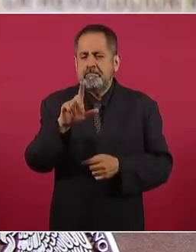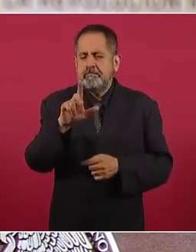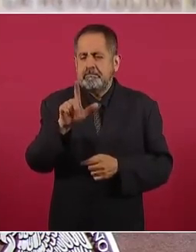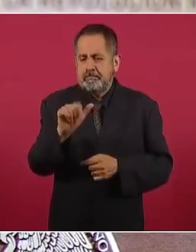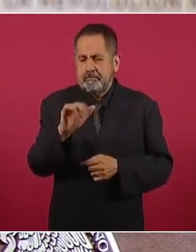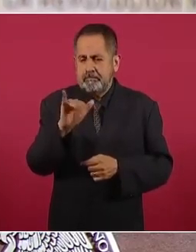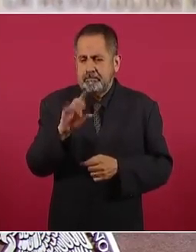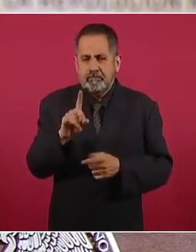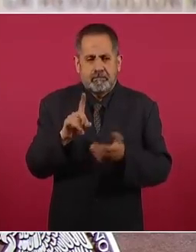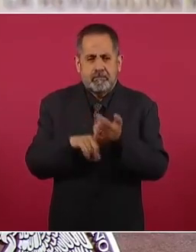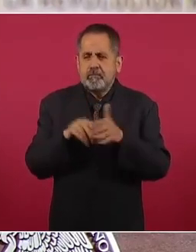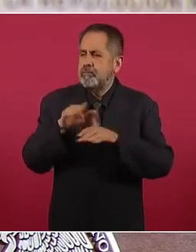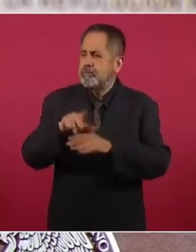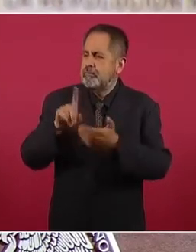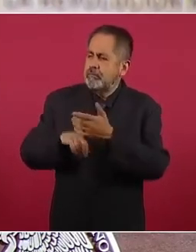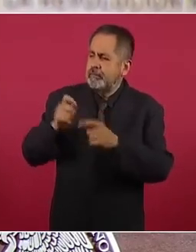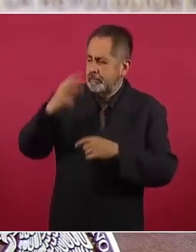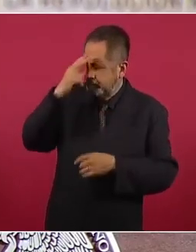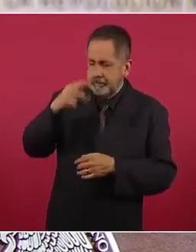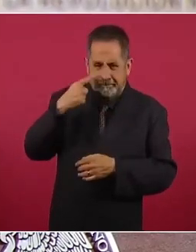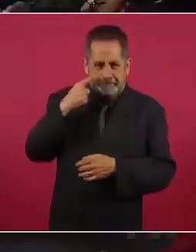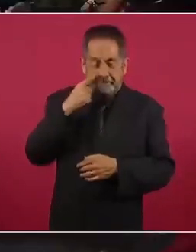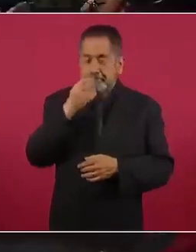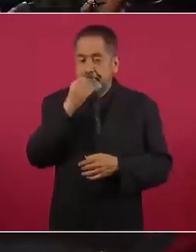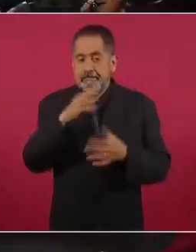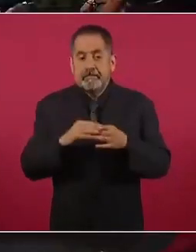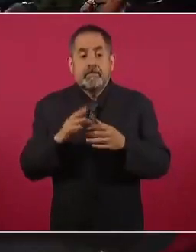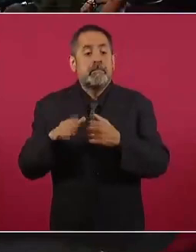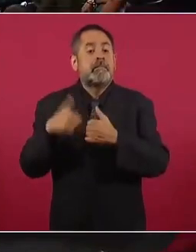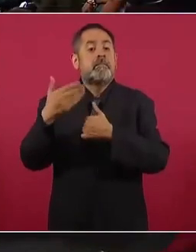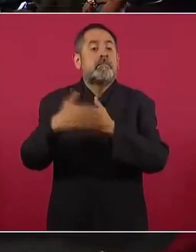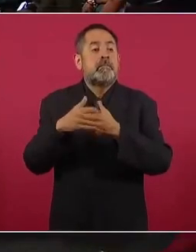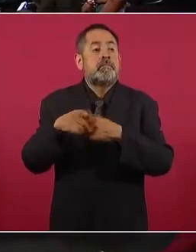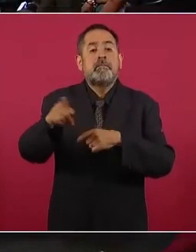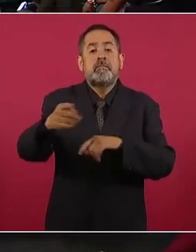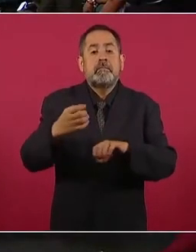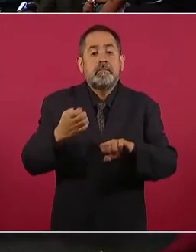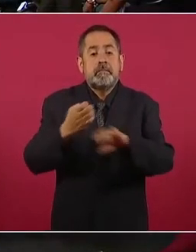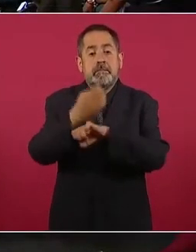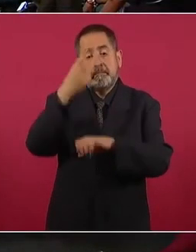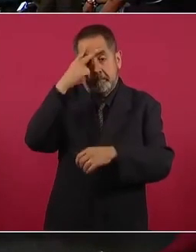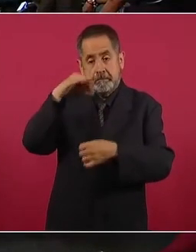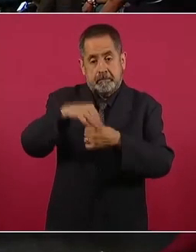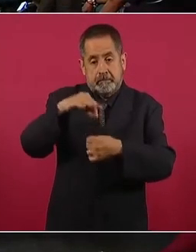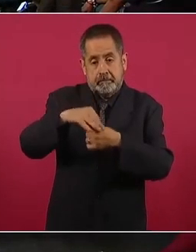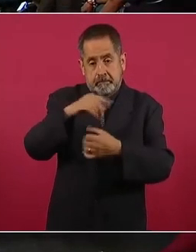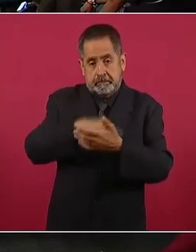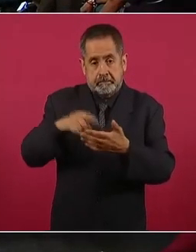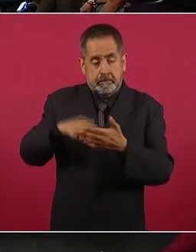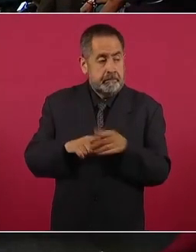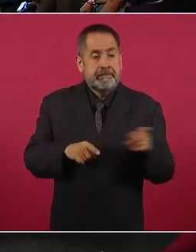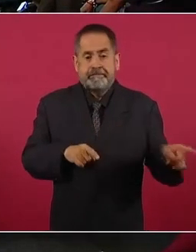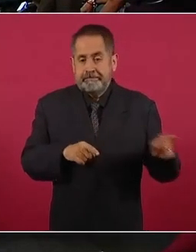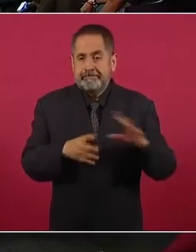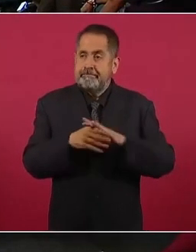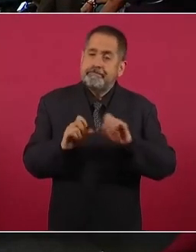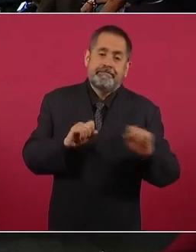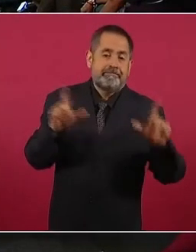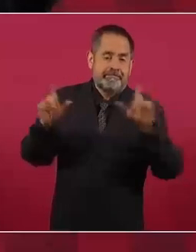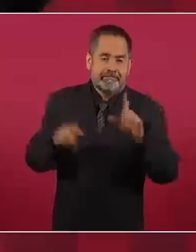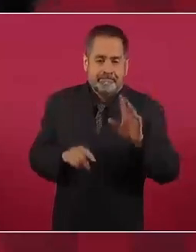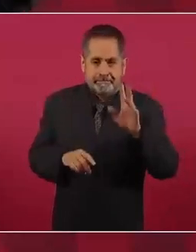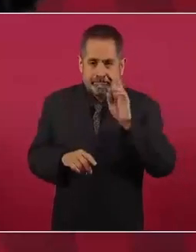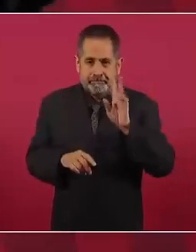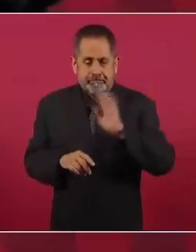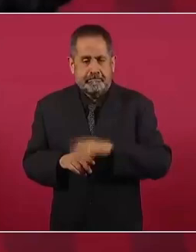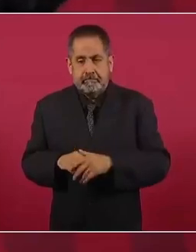sobre el Estado de México, porque van a haber elecciones en el Estado de México, a lo mejor no